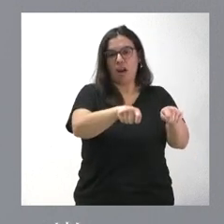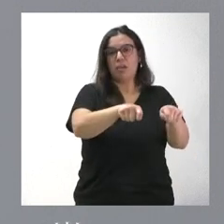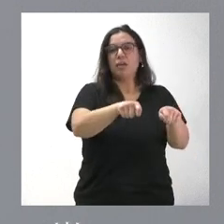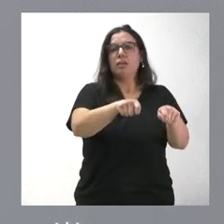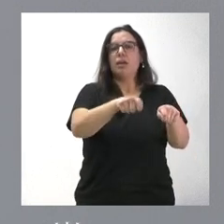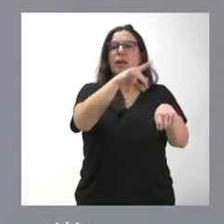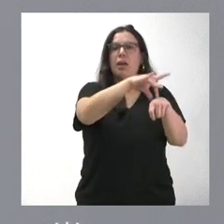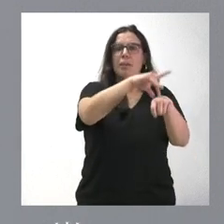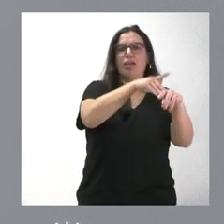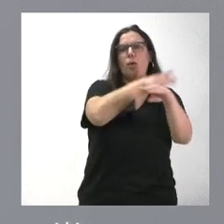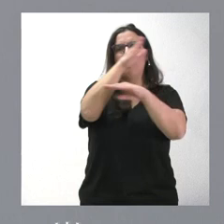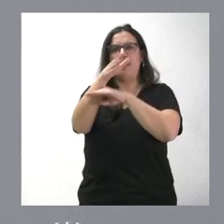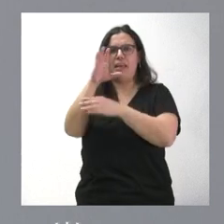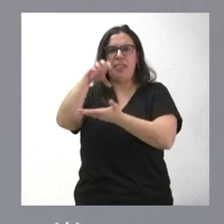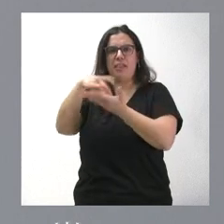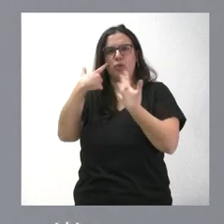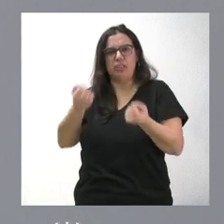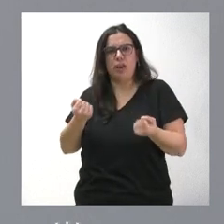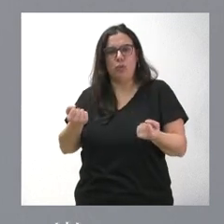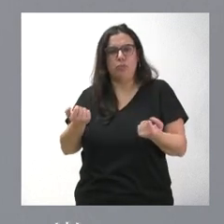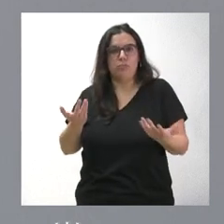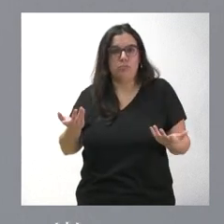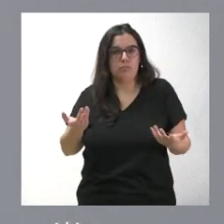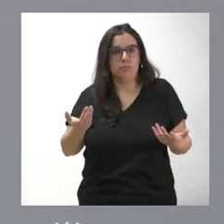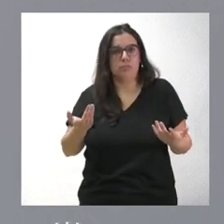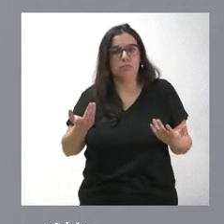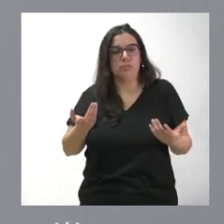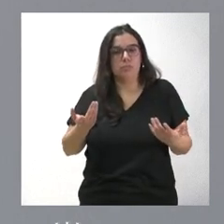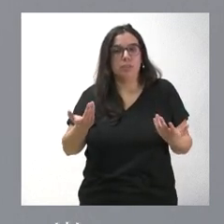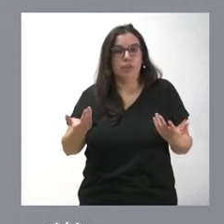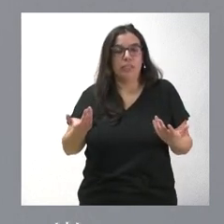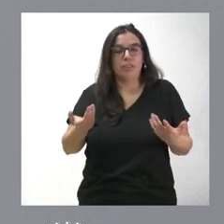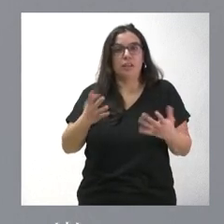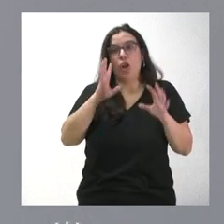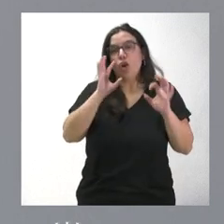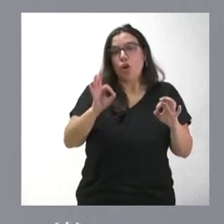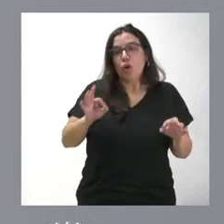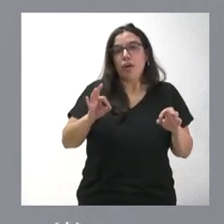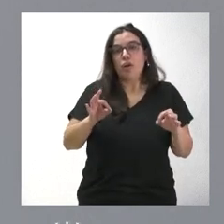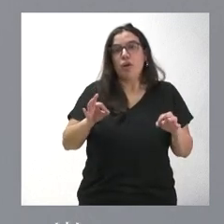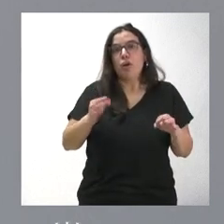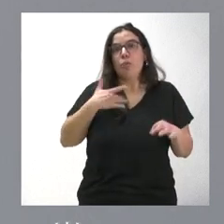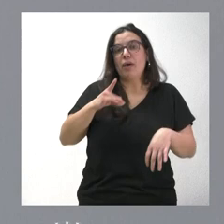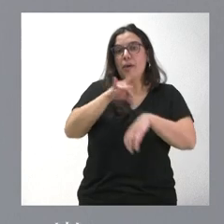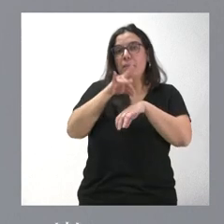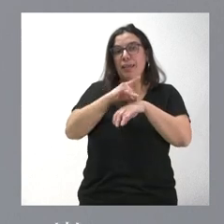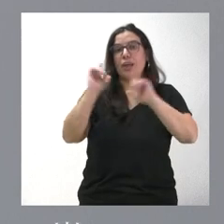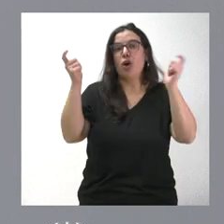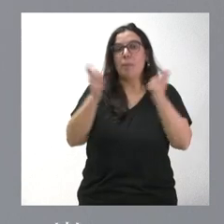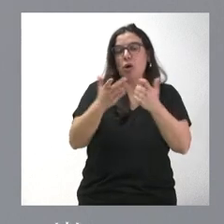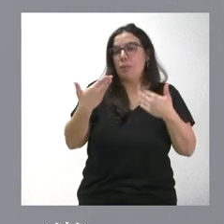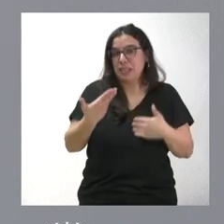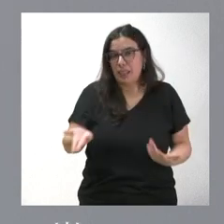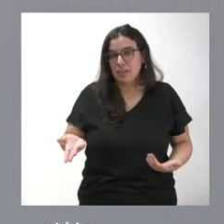vayan a los centros de salud y que con esto, lógicamente, pues necesitaríamos quizá menos médicos de atención primaria,